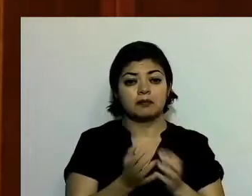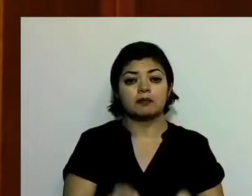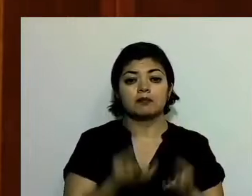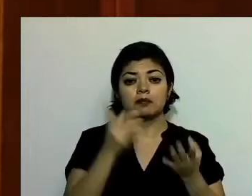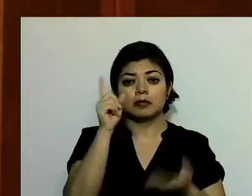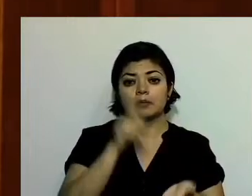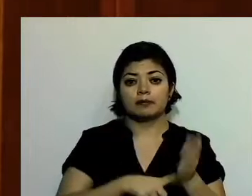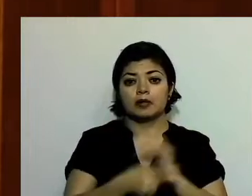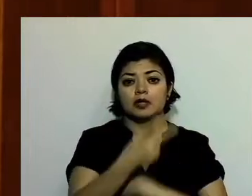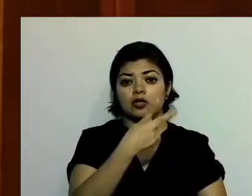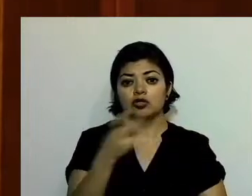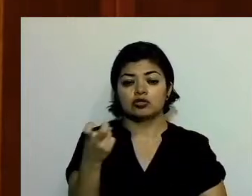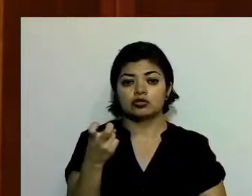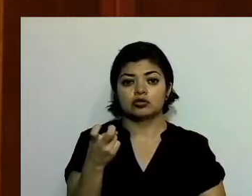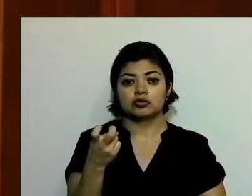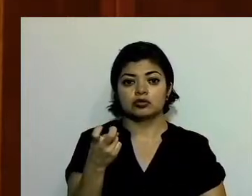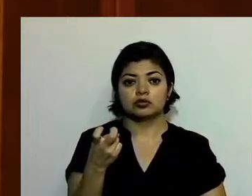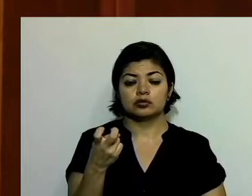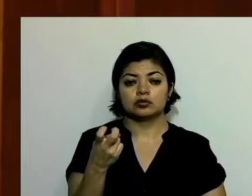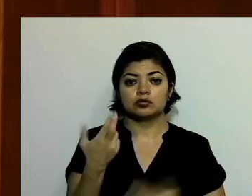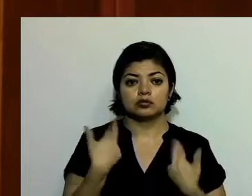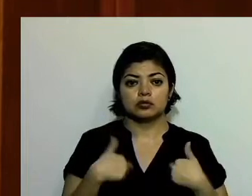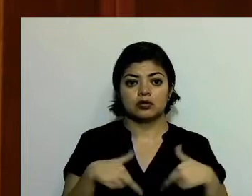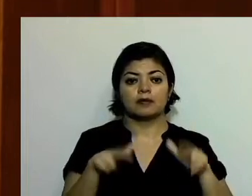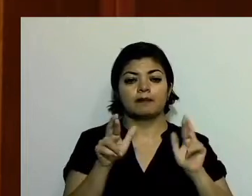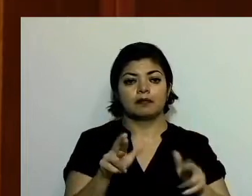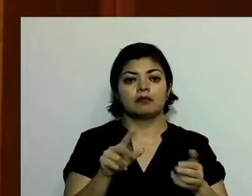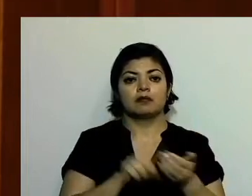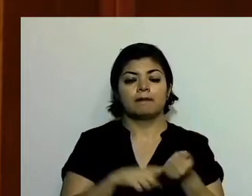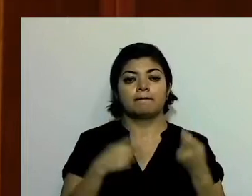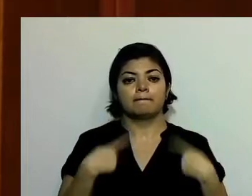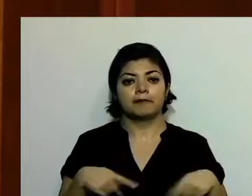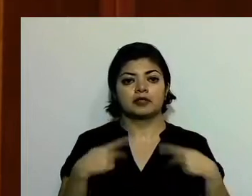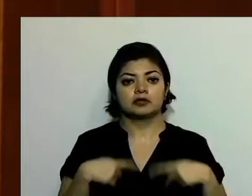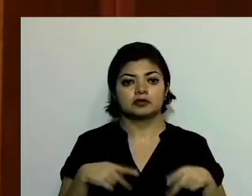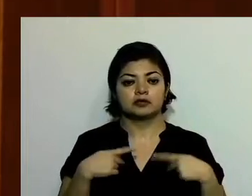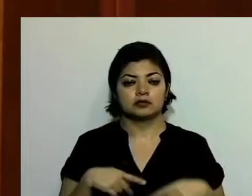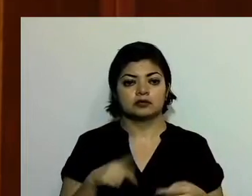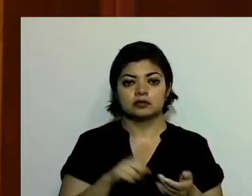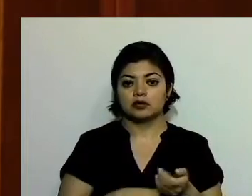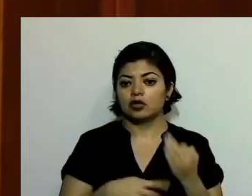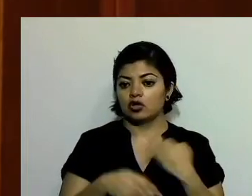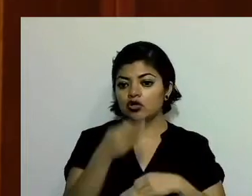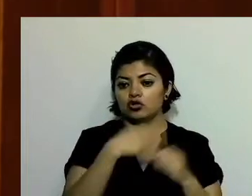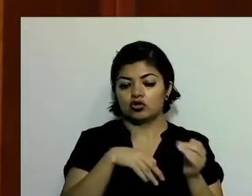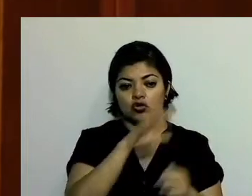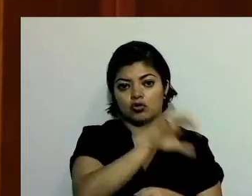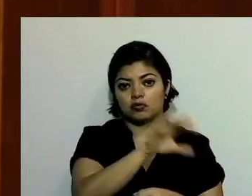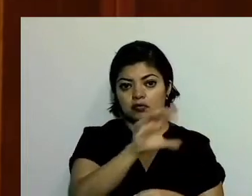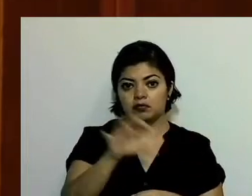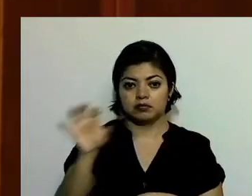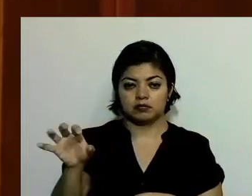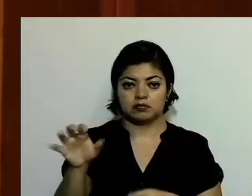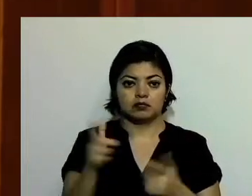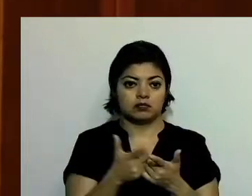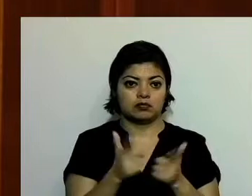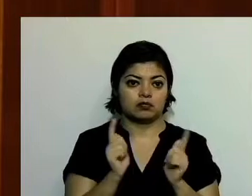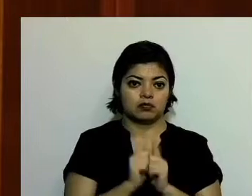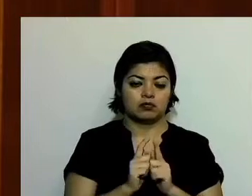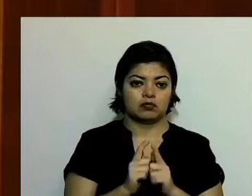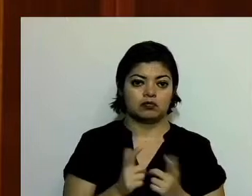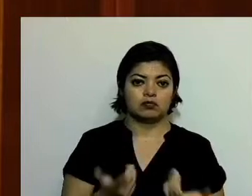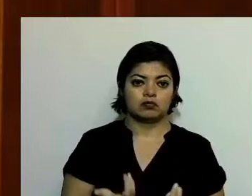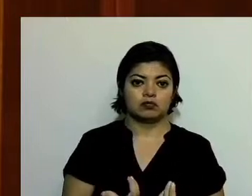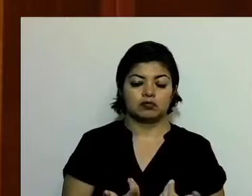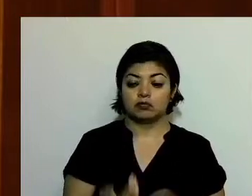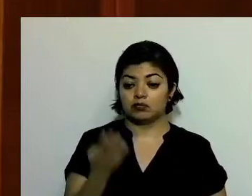representantes ciudadanos de todos los sectores de la población, con